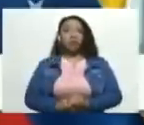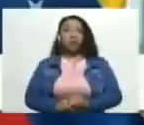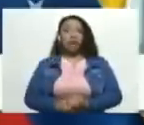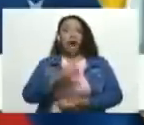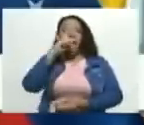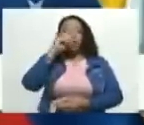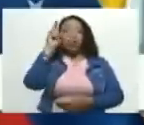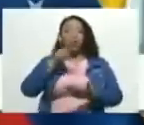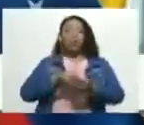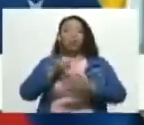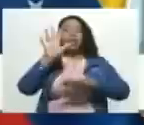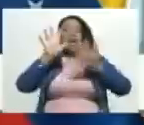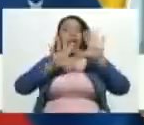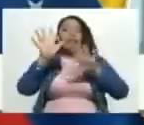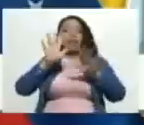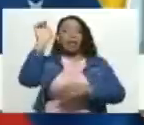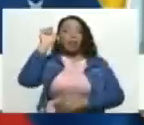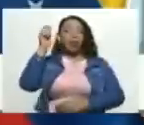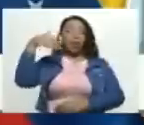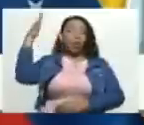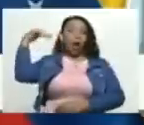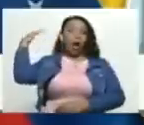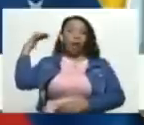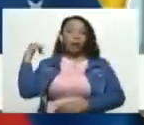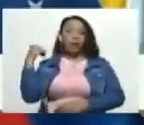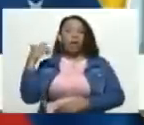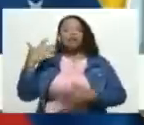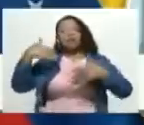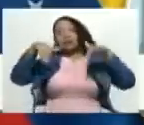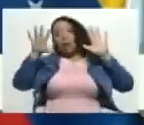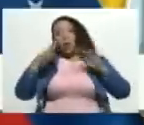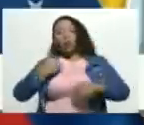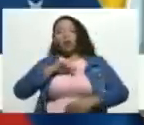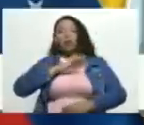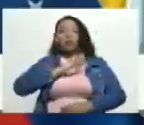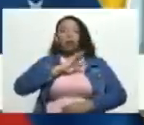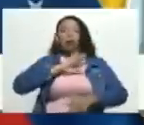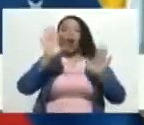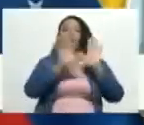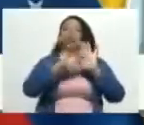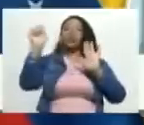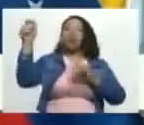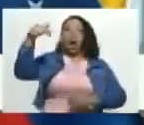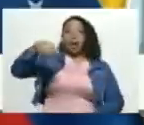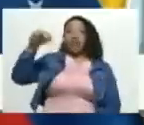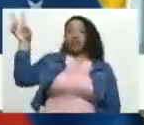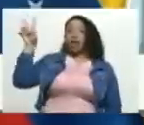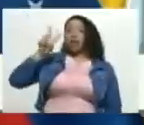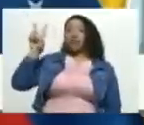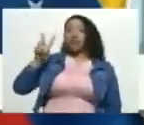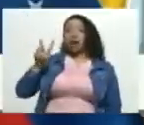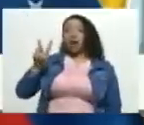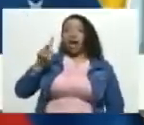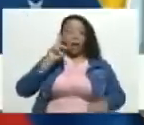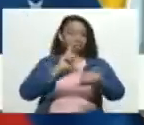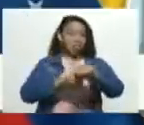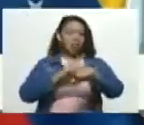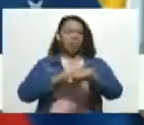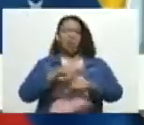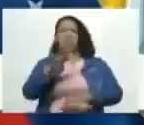2015, según nuestra constitución, en Venezuela el periodo